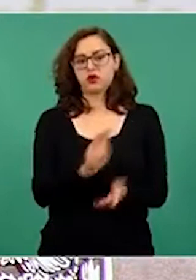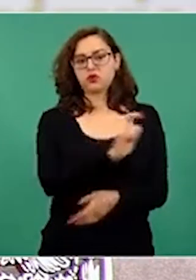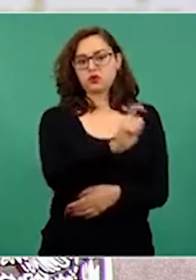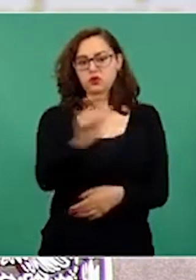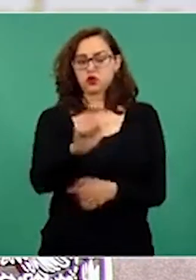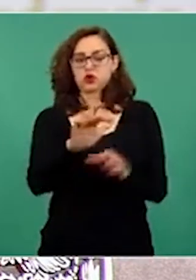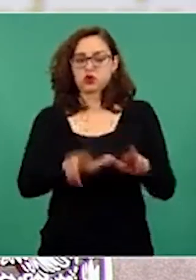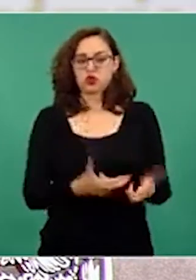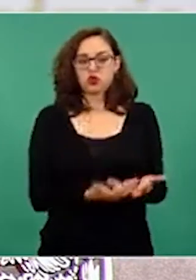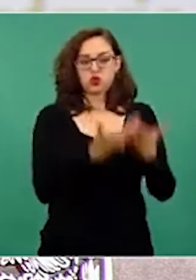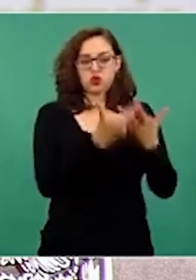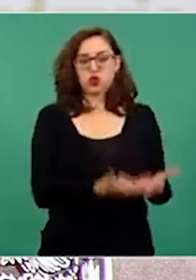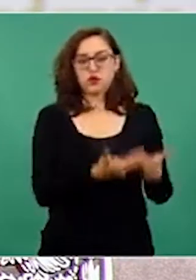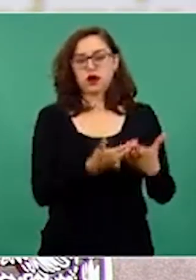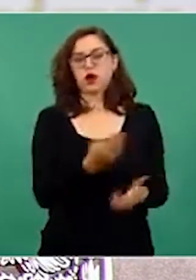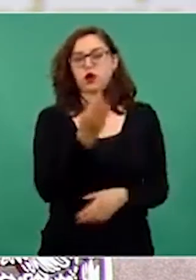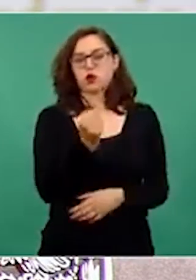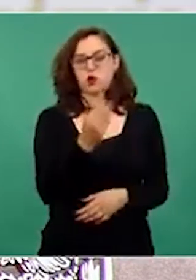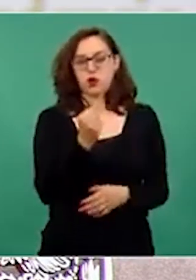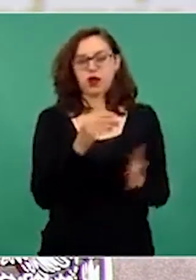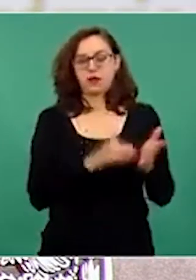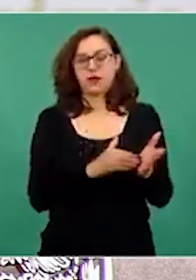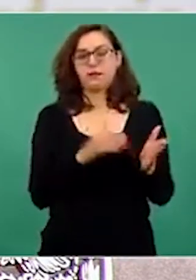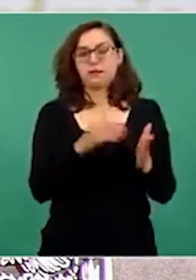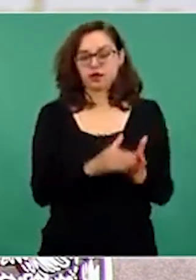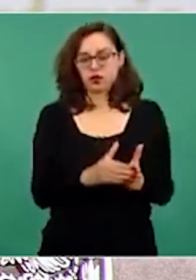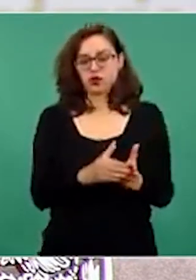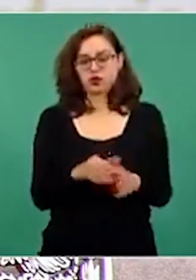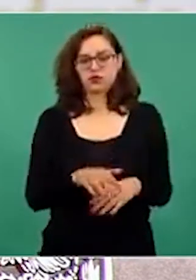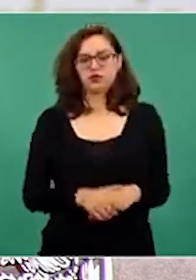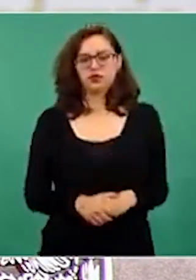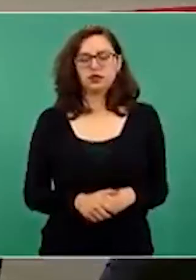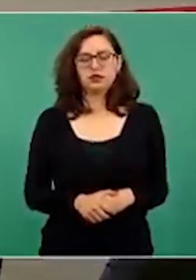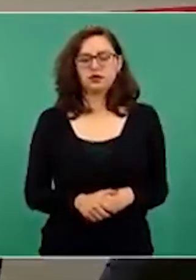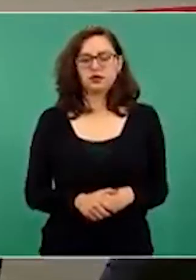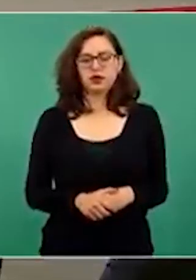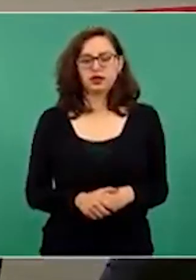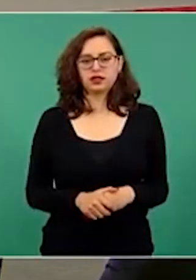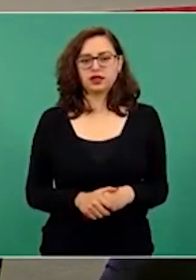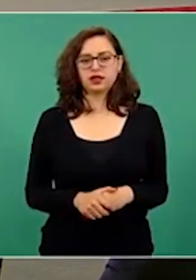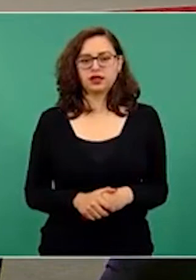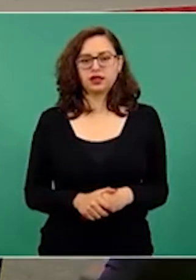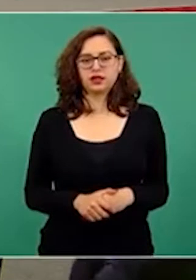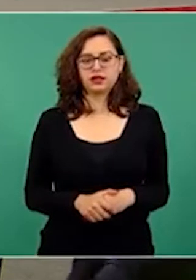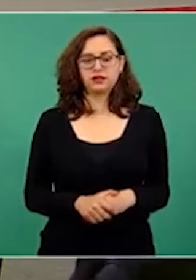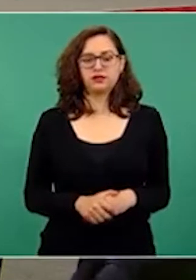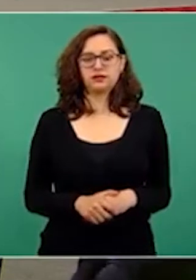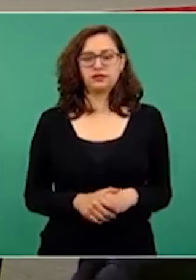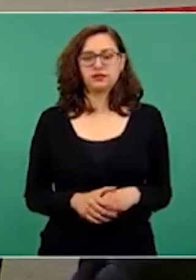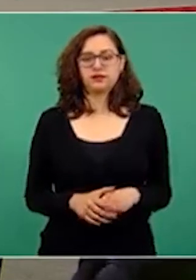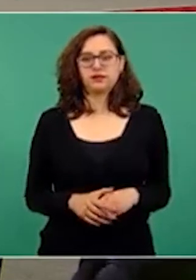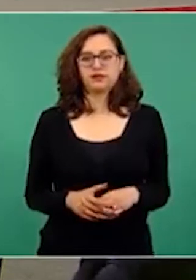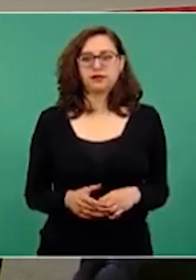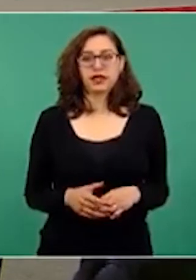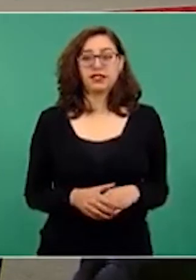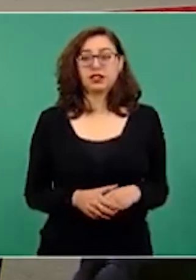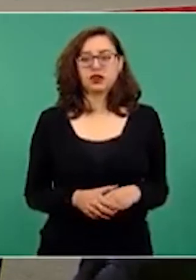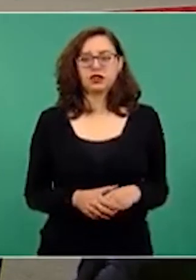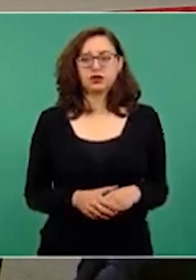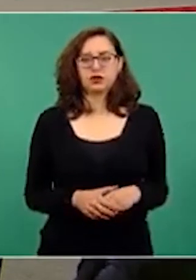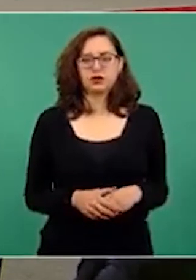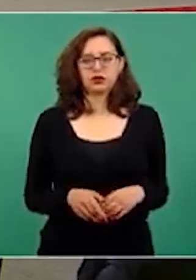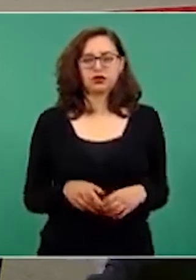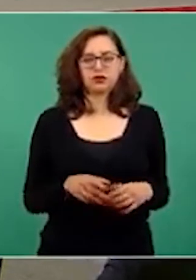remanente es de 9 millones 228 mil 515. Sumando el remanente más los pagos en premios,